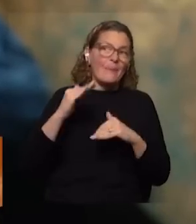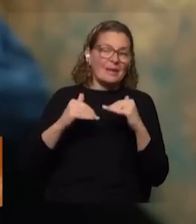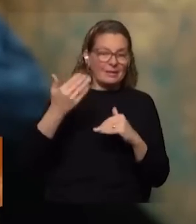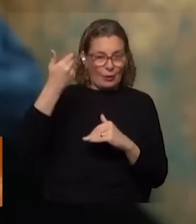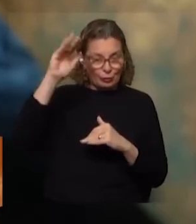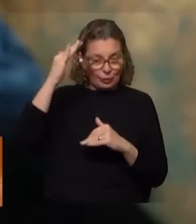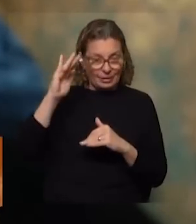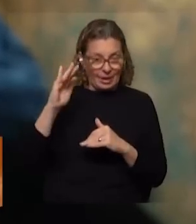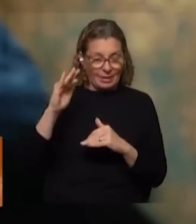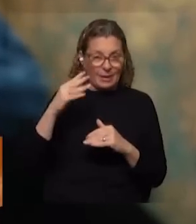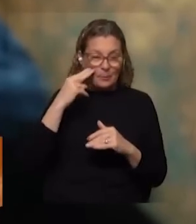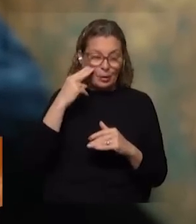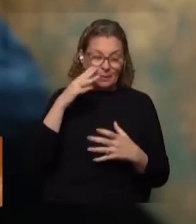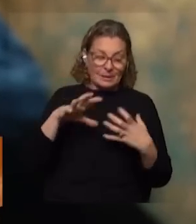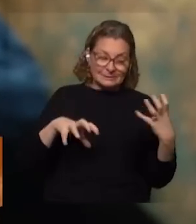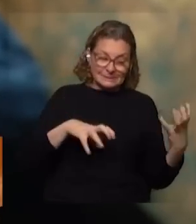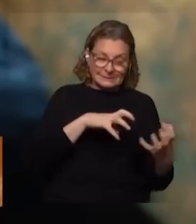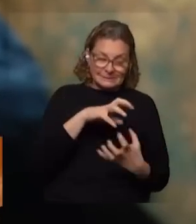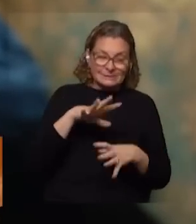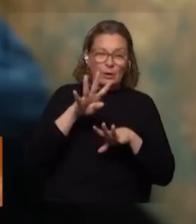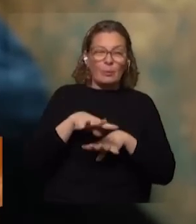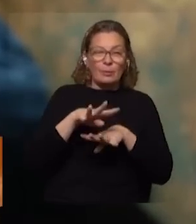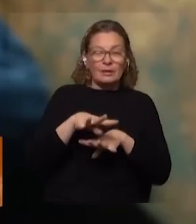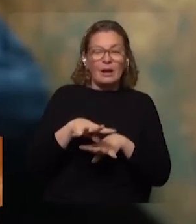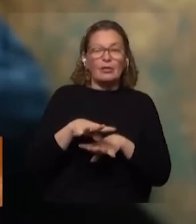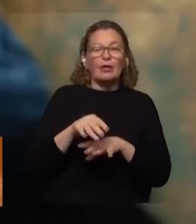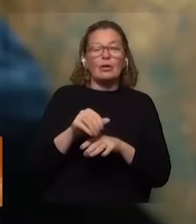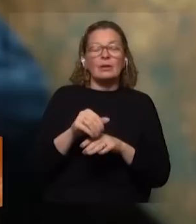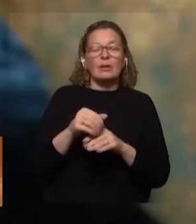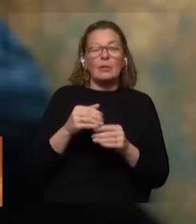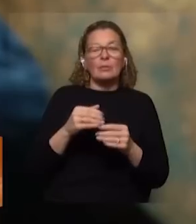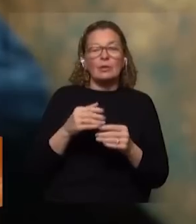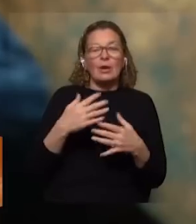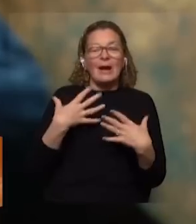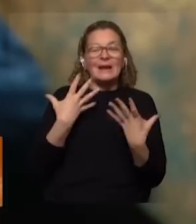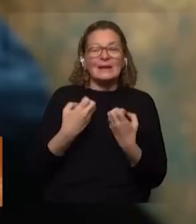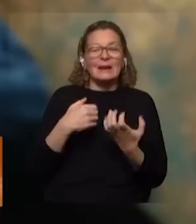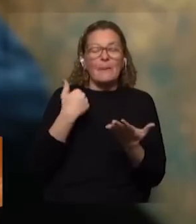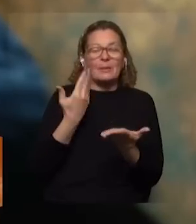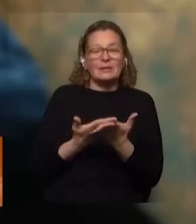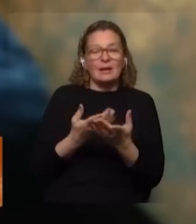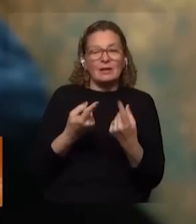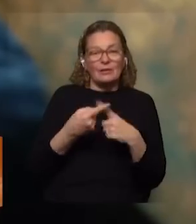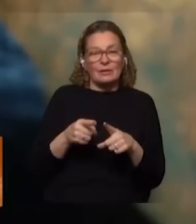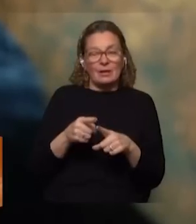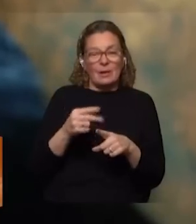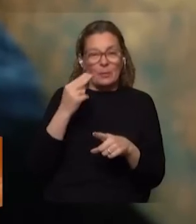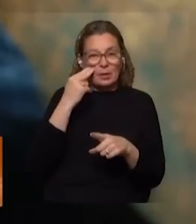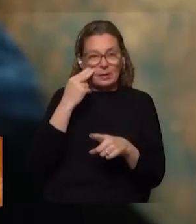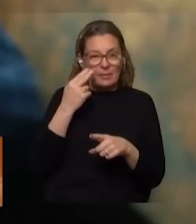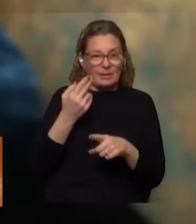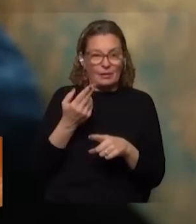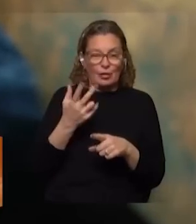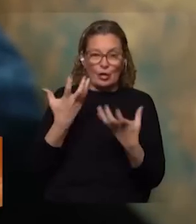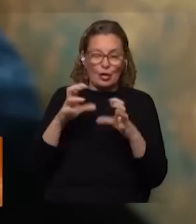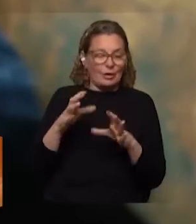existencia de conflictos y de movilizaciones por más que se nos quiera presentar diferente son consecuencias de la intransigencia de